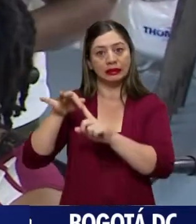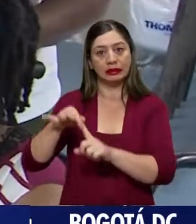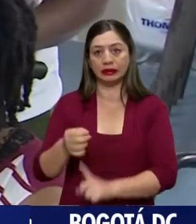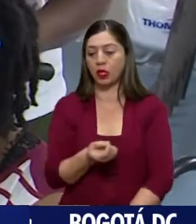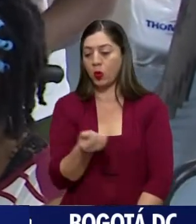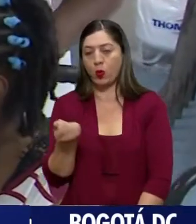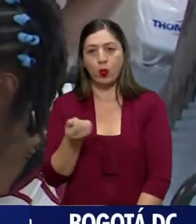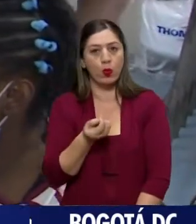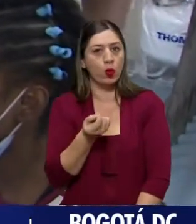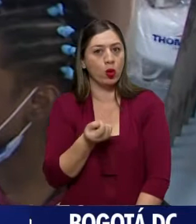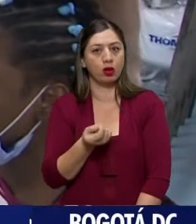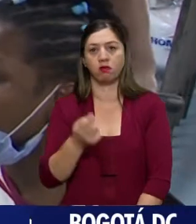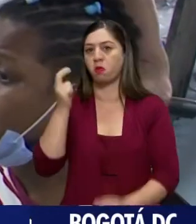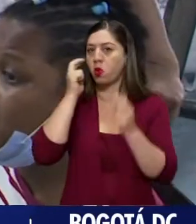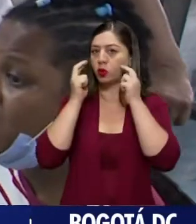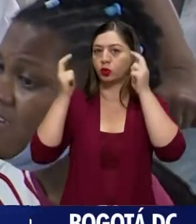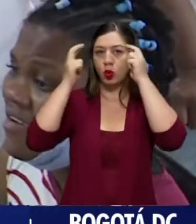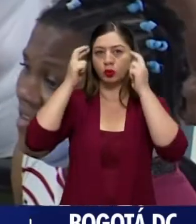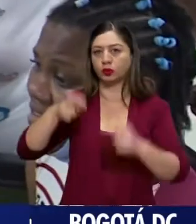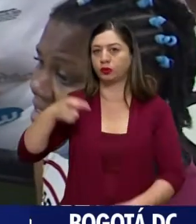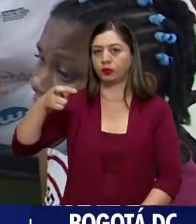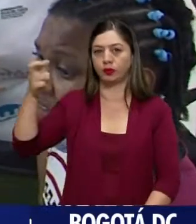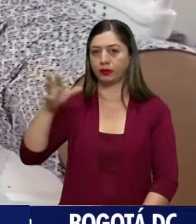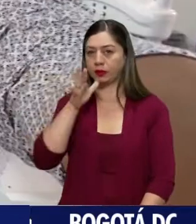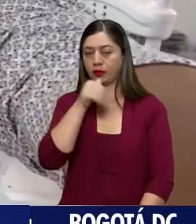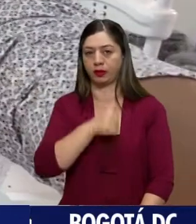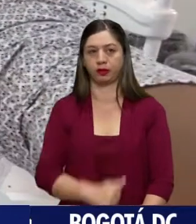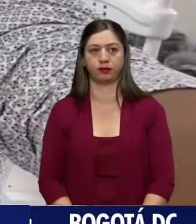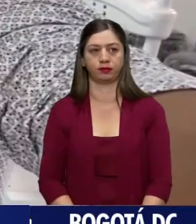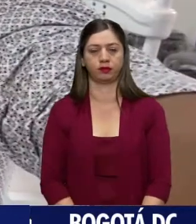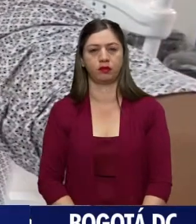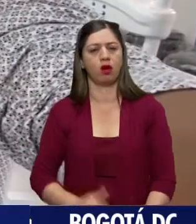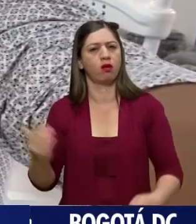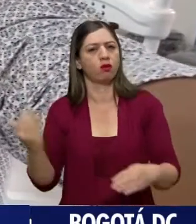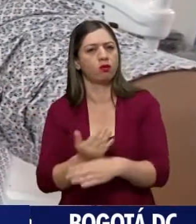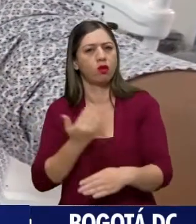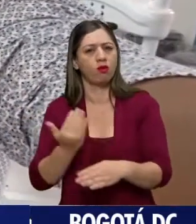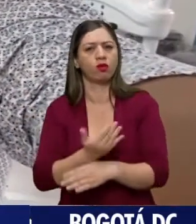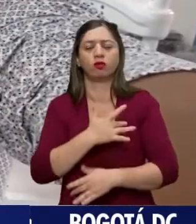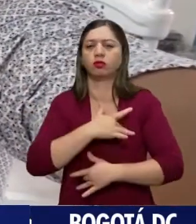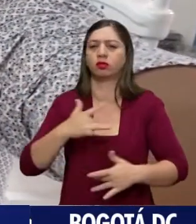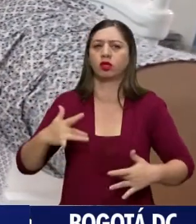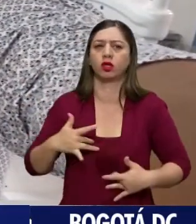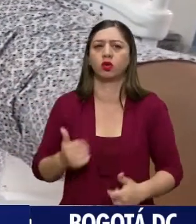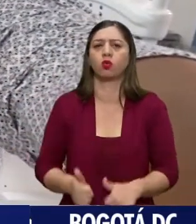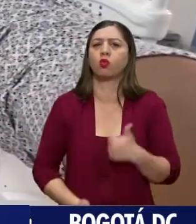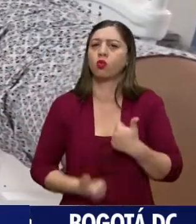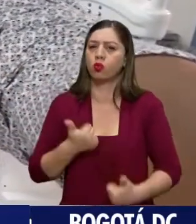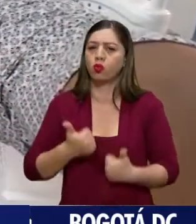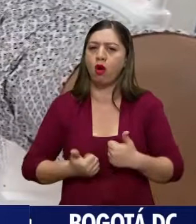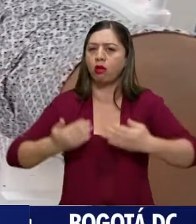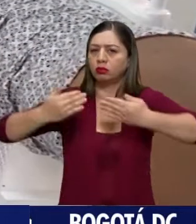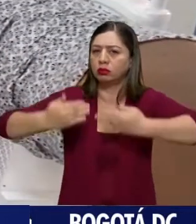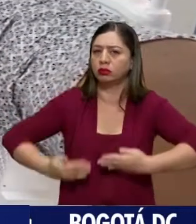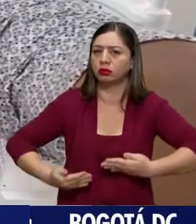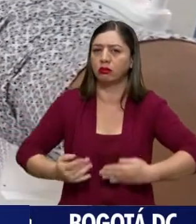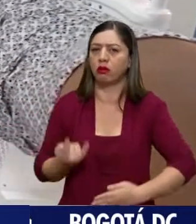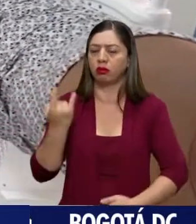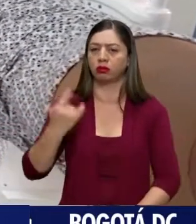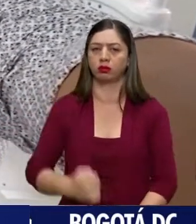casi nula por falta de conocimiento profesional. ¿Cuáles son los principales problemas de salud que pueden presentar los niños con discapacidad?